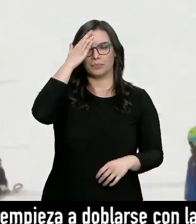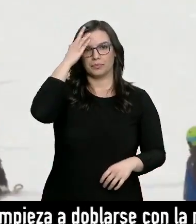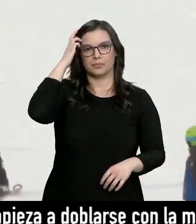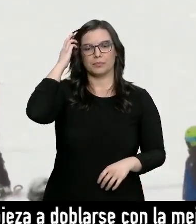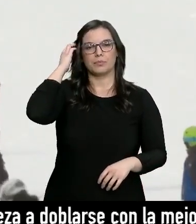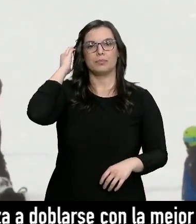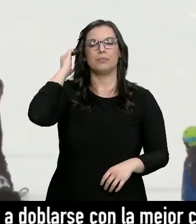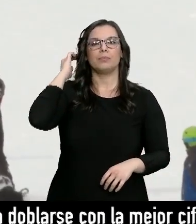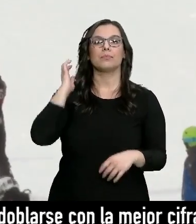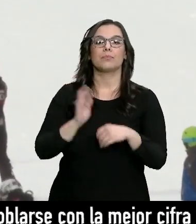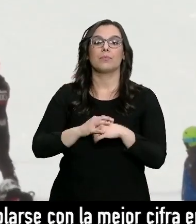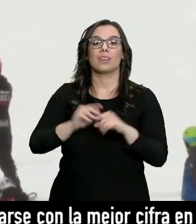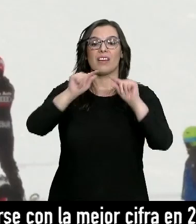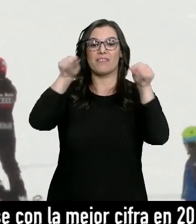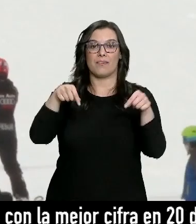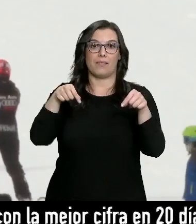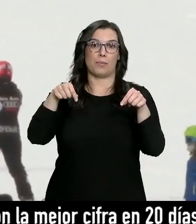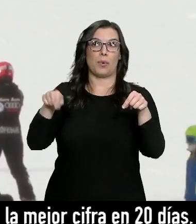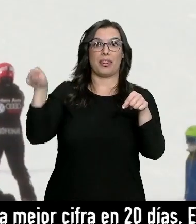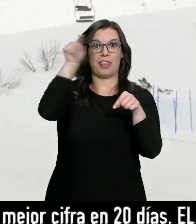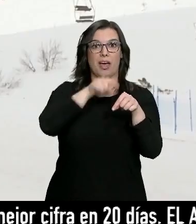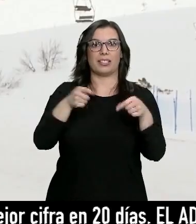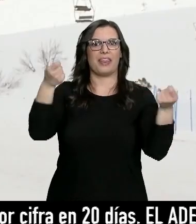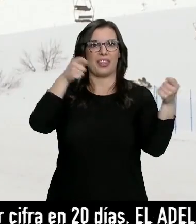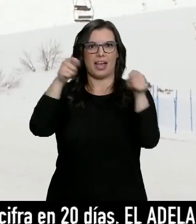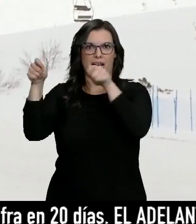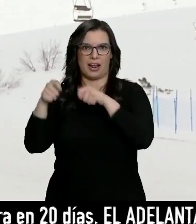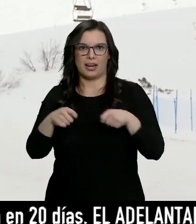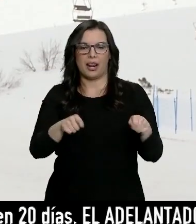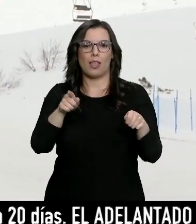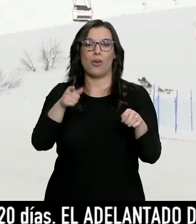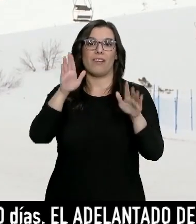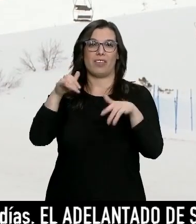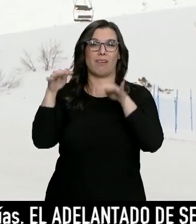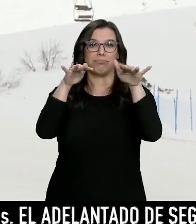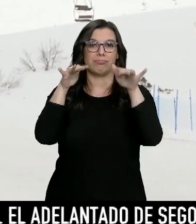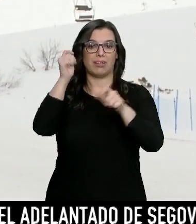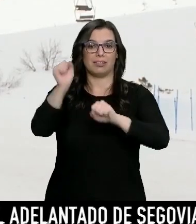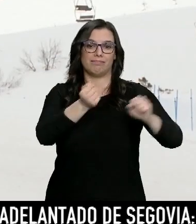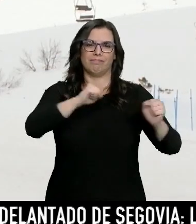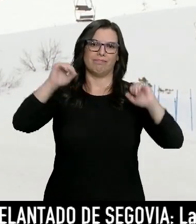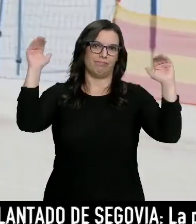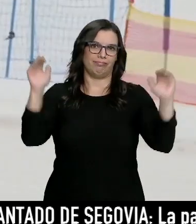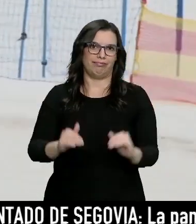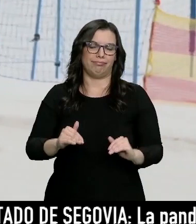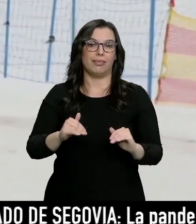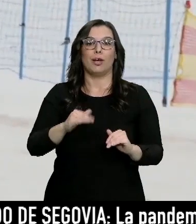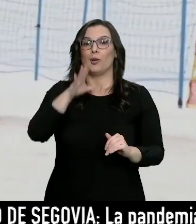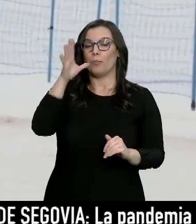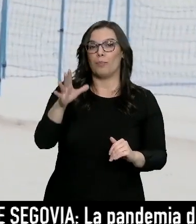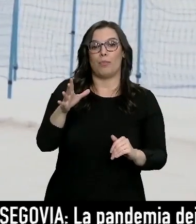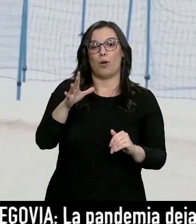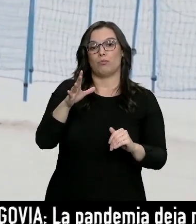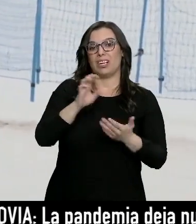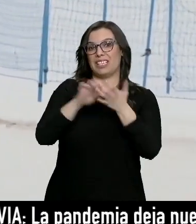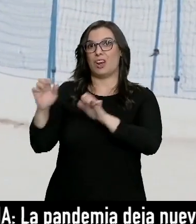El cierre perimetral ha mermado un 75% la afluencia de esquiadores en esta estación leonesa de San Isidro. Ya no pueden venir del